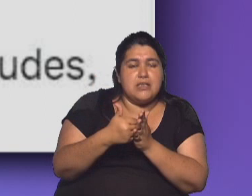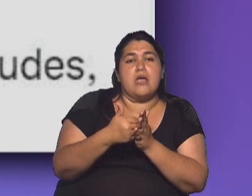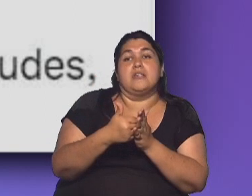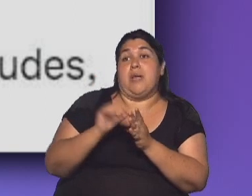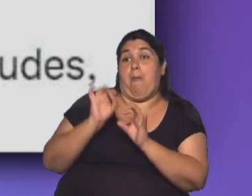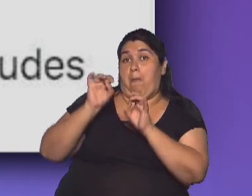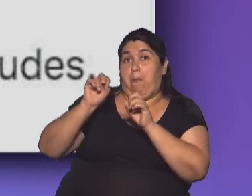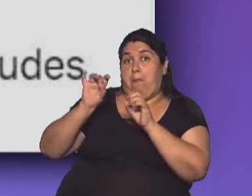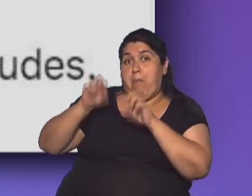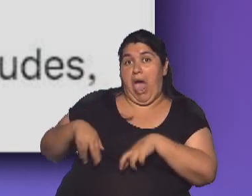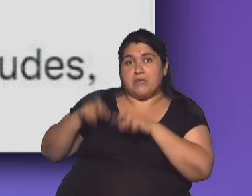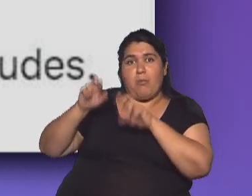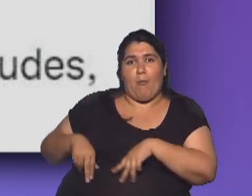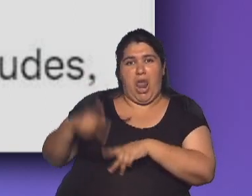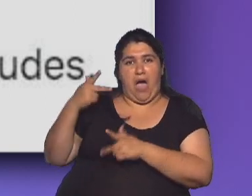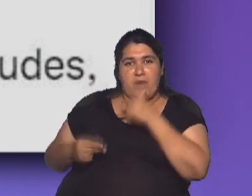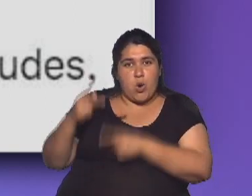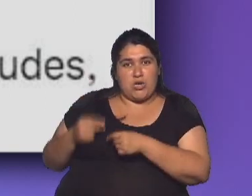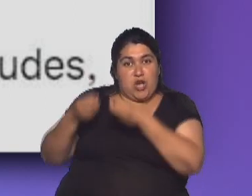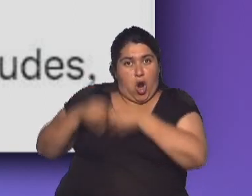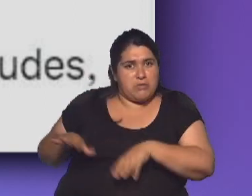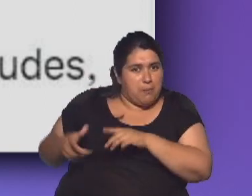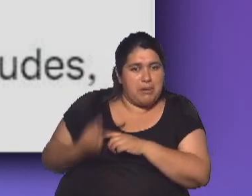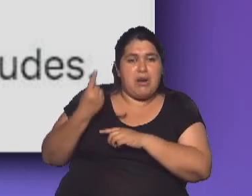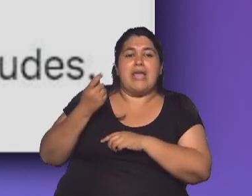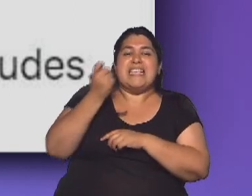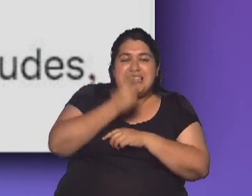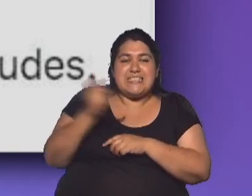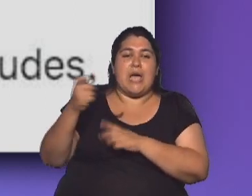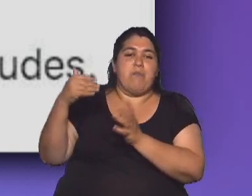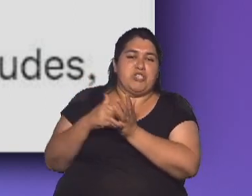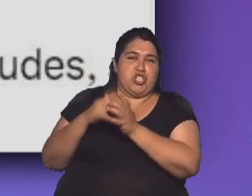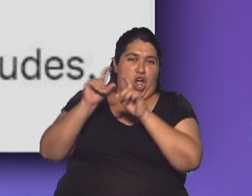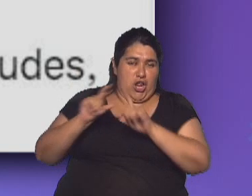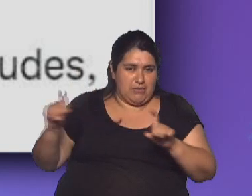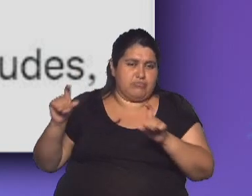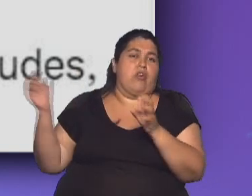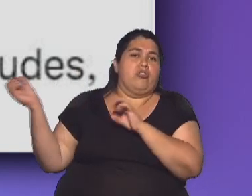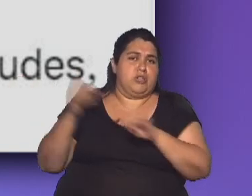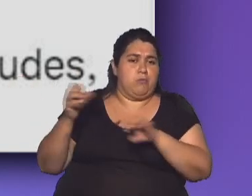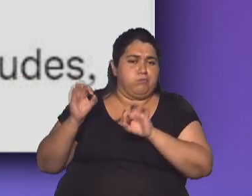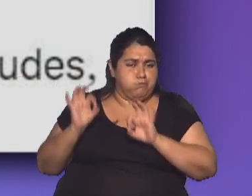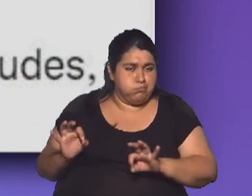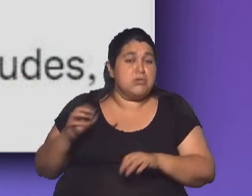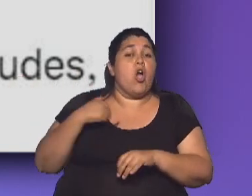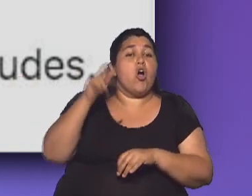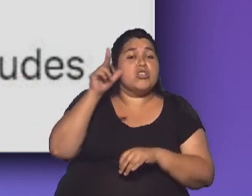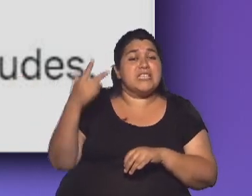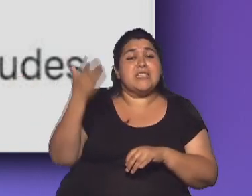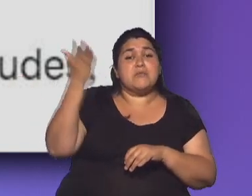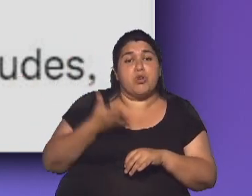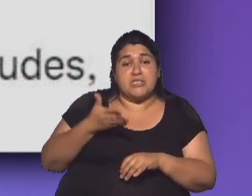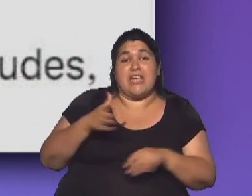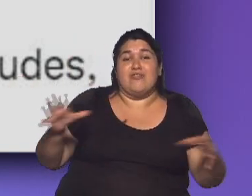del Plan Estratégico de Inmunización en la República Argentina, 100 millones de dosis recibidas, 83% de los